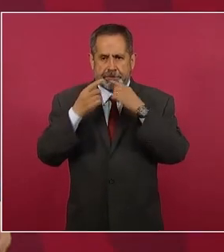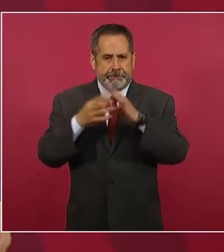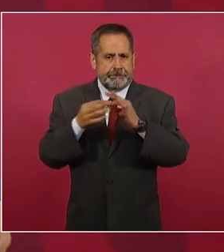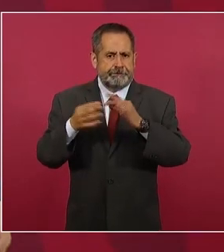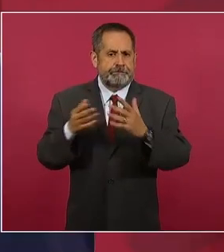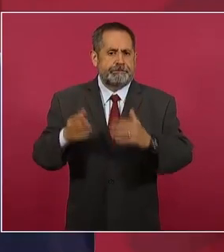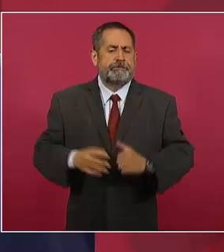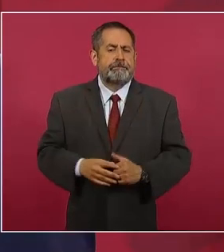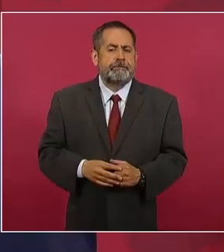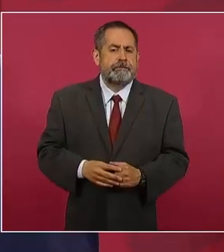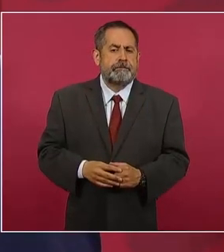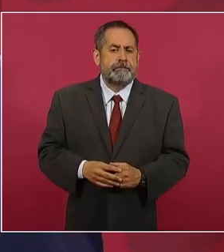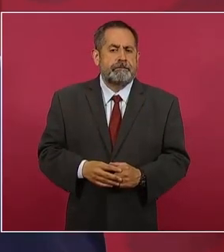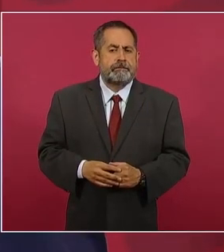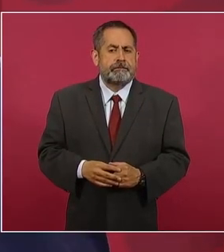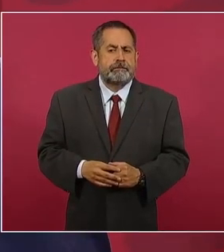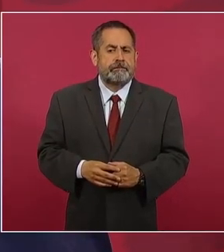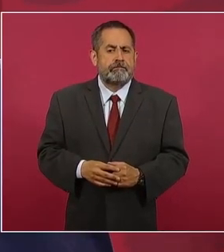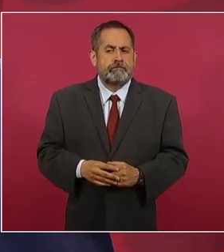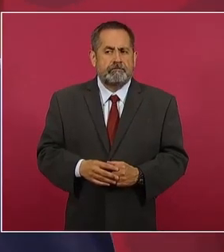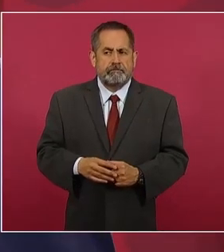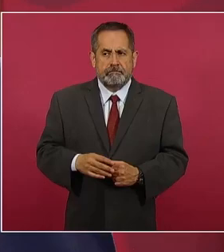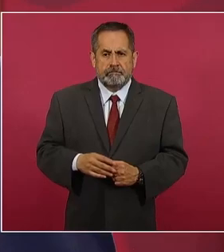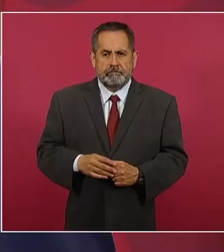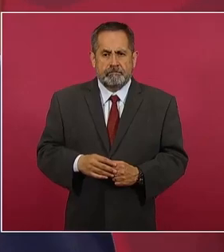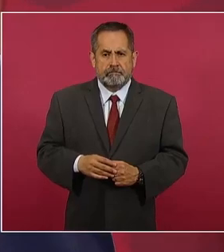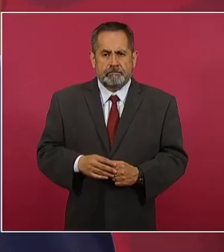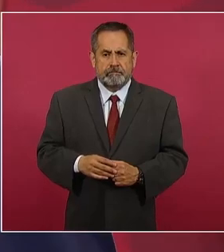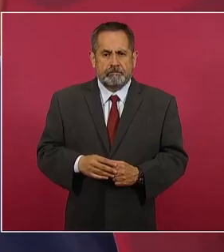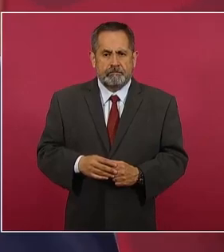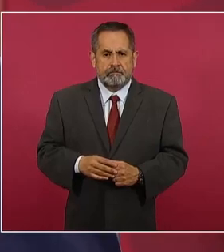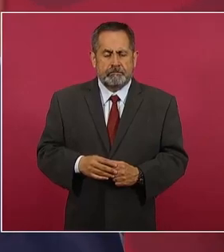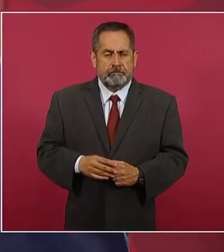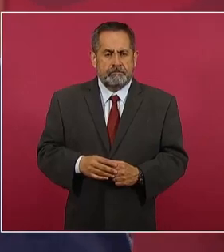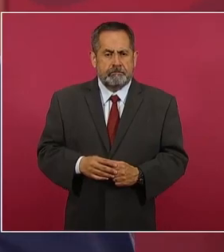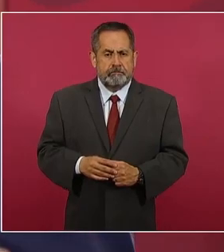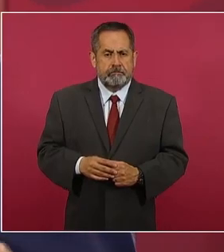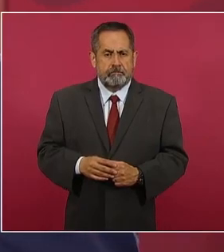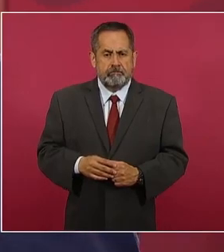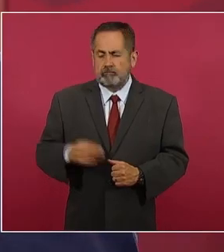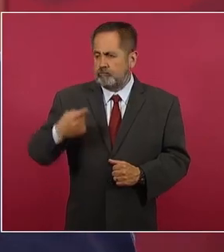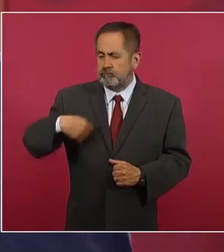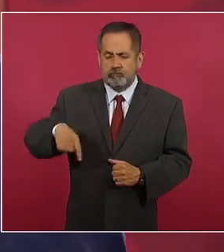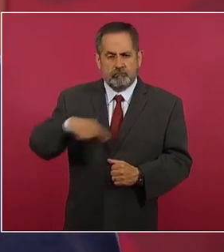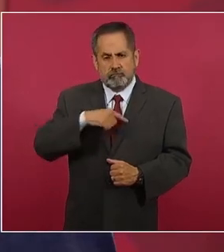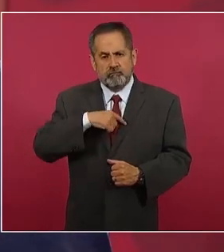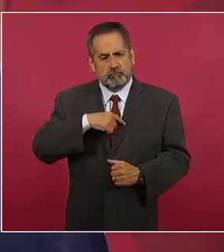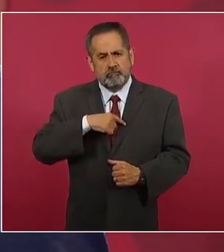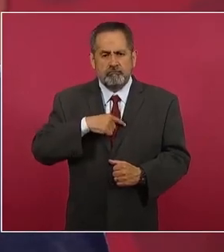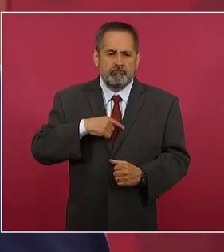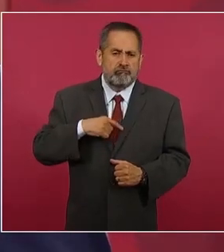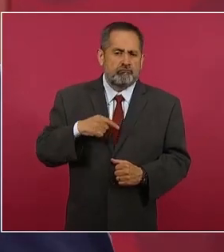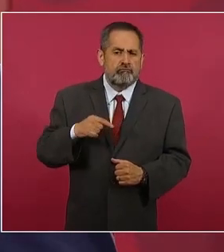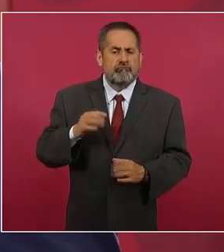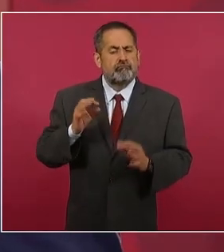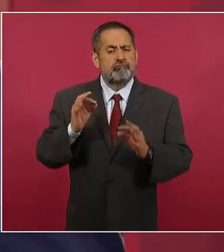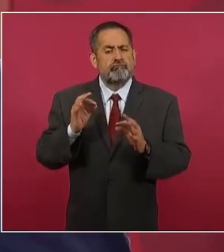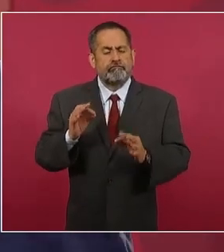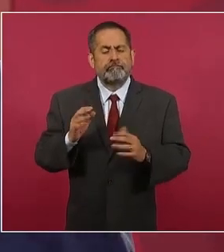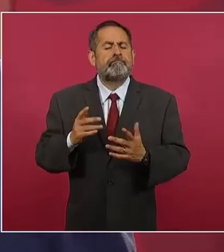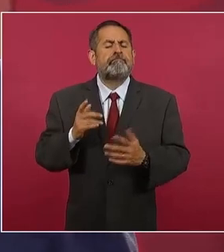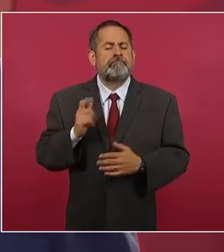Hemos podido mantener sin